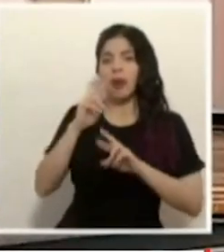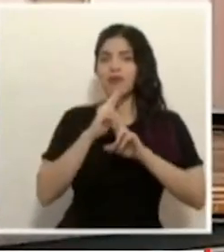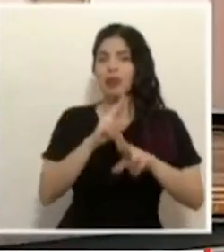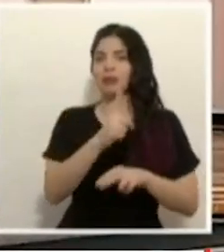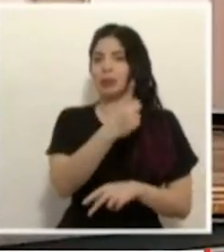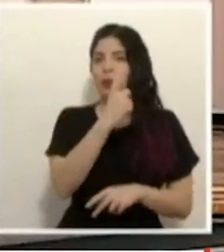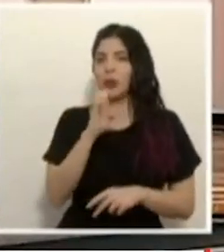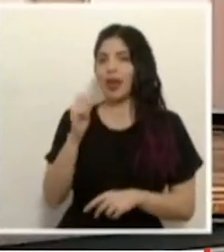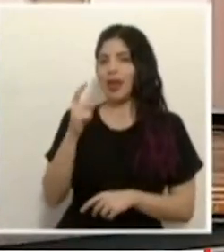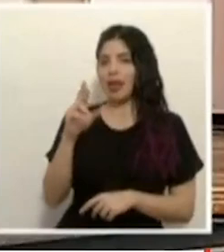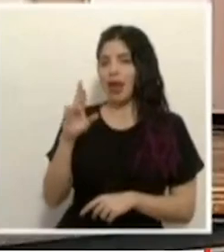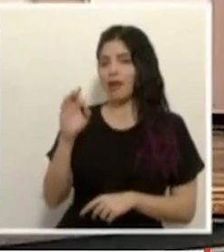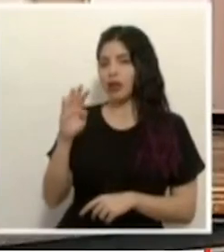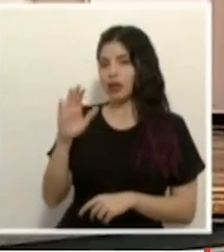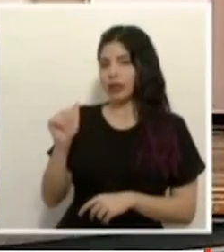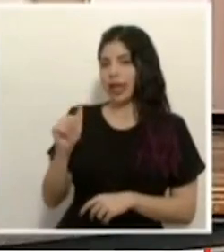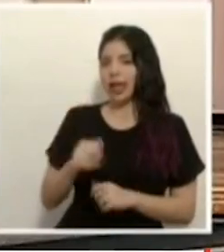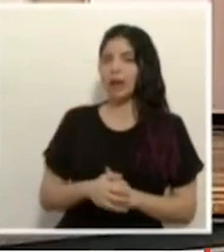puro periodismo punto com